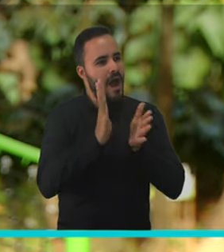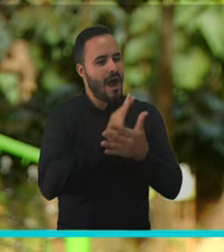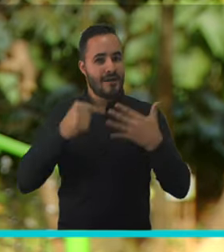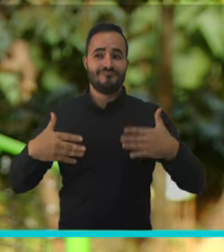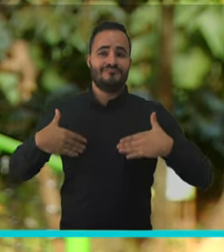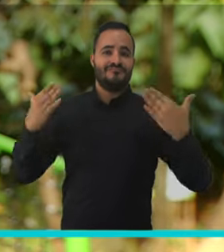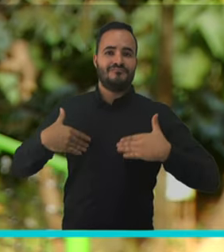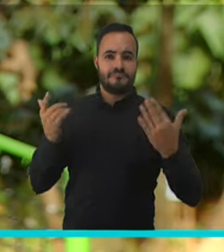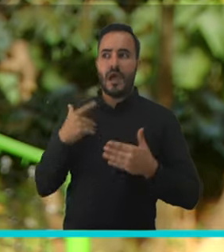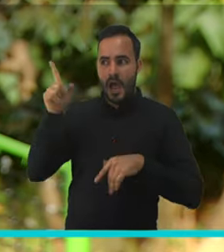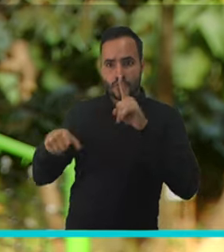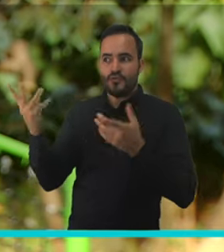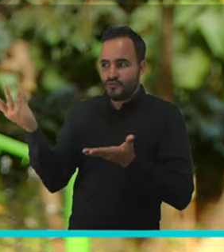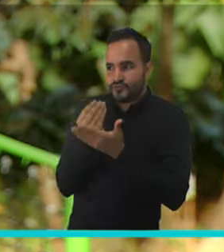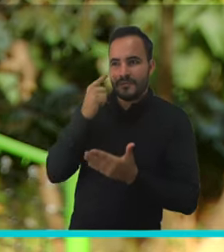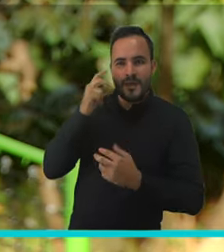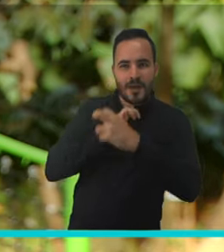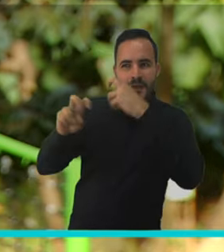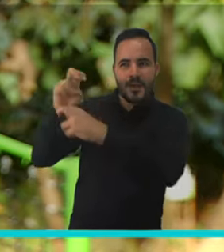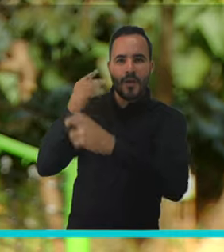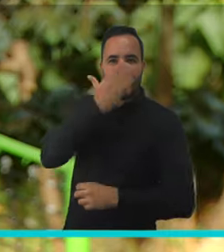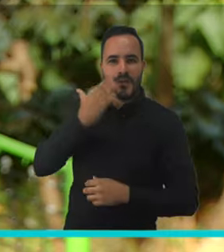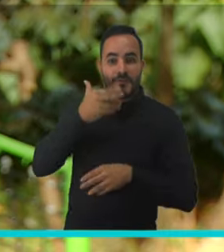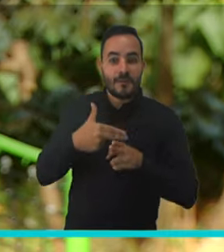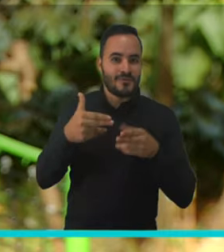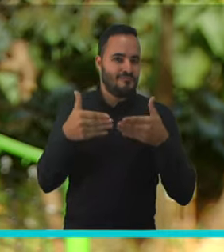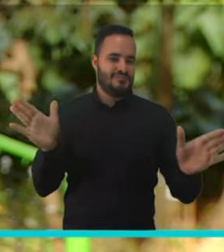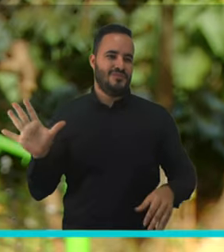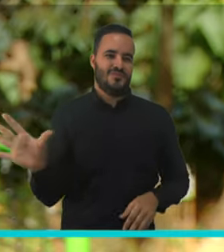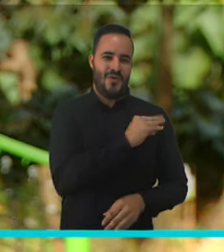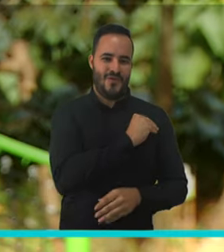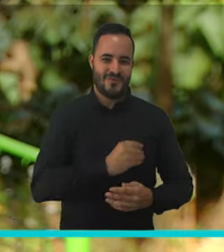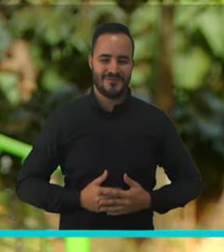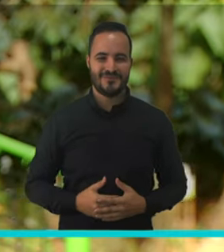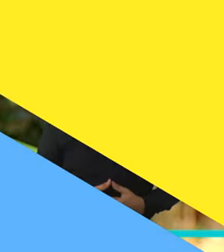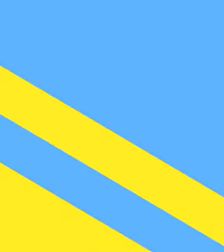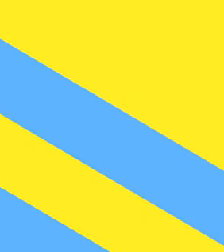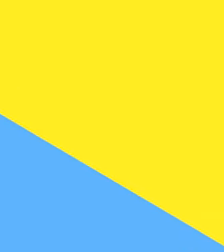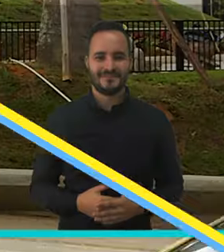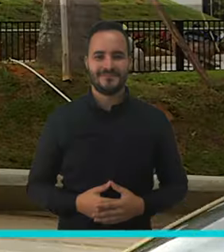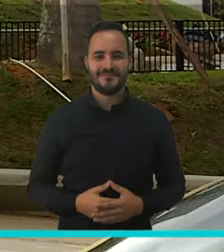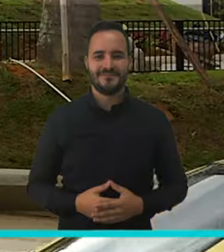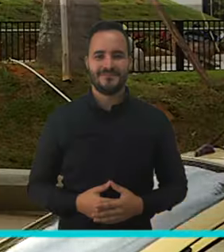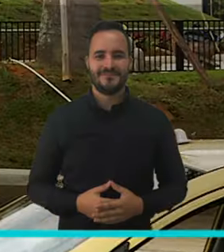beneficios del proyecto y hace parte de esas pruebas finales antes de que la operación comercial comience.